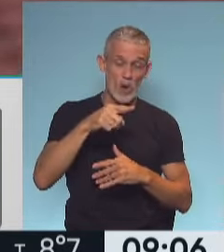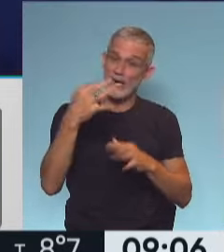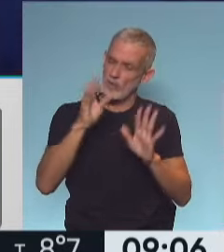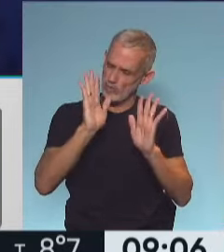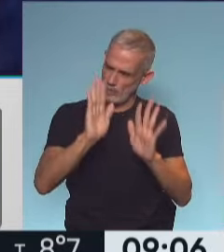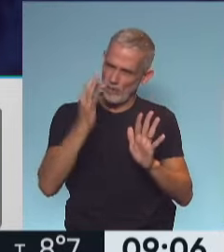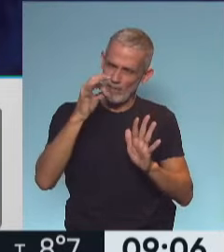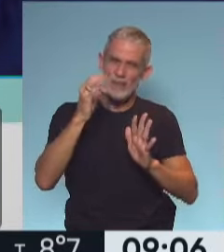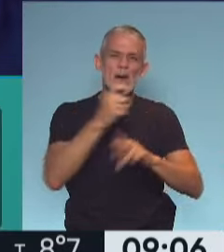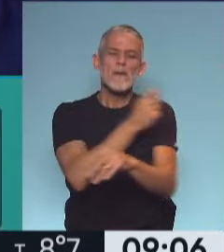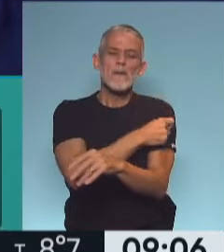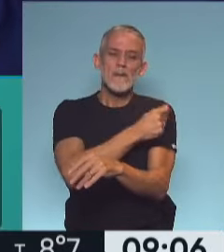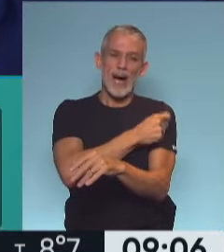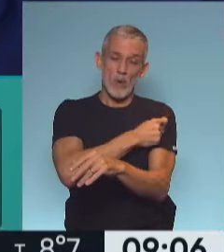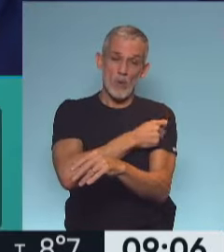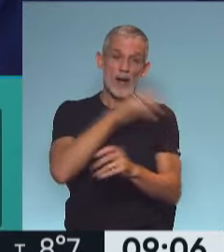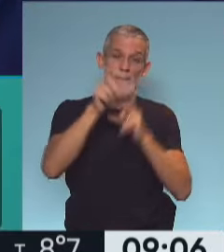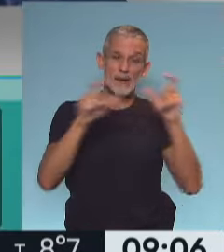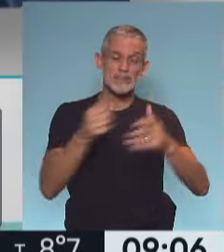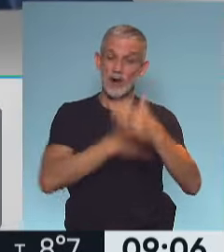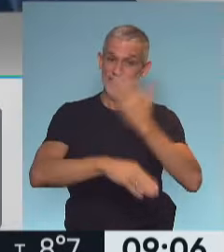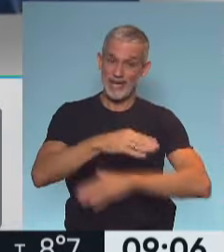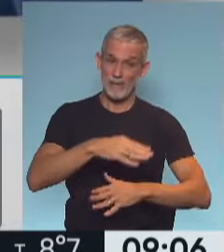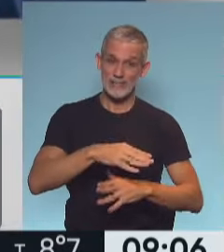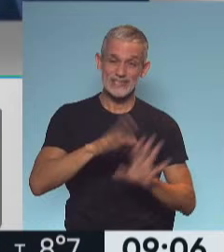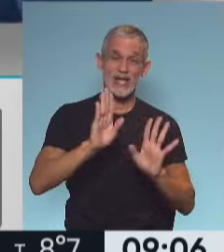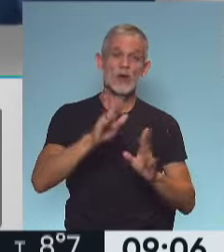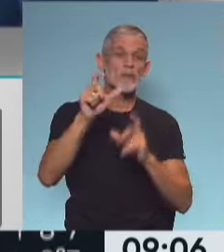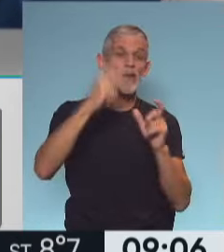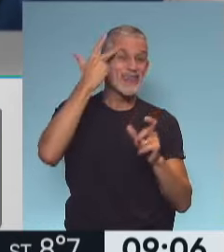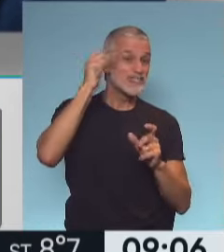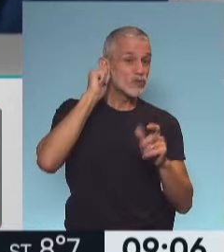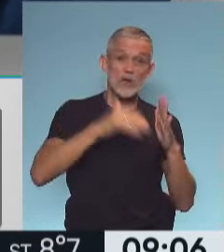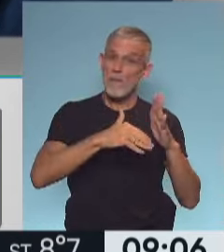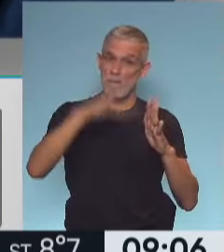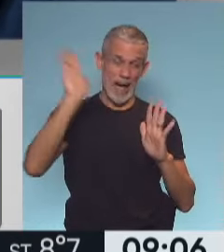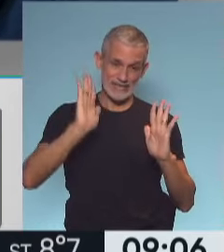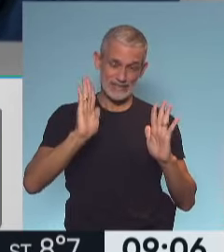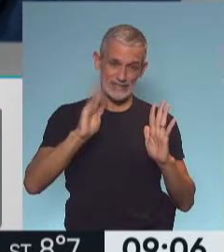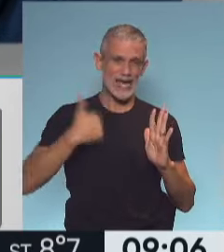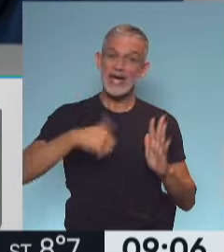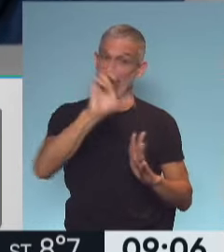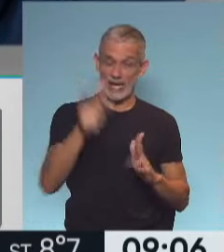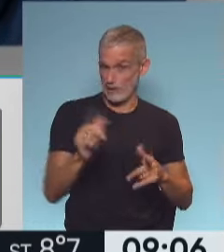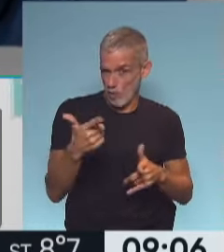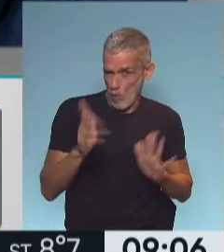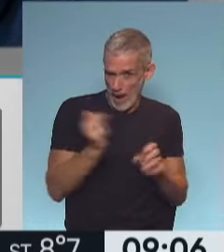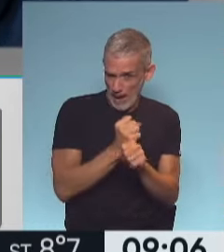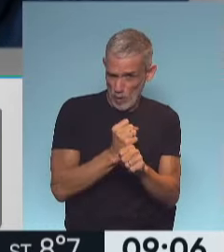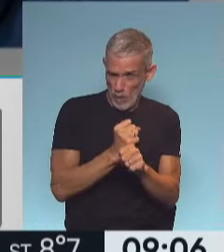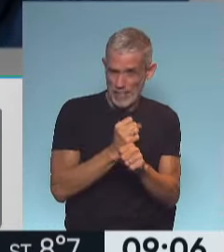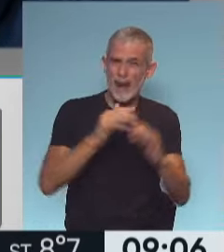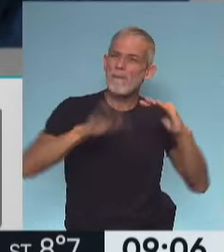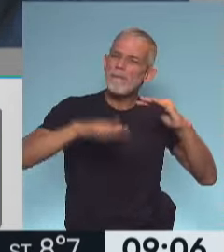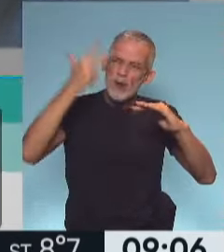aclarar que la vacuna para personas con discapacidad es para aquellas mayores de 18. En nuestro país todavía no está aprobada la vacuna